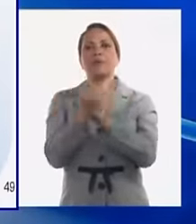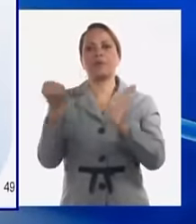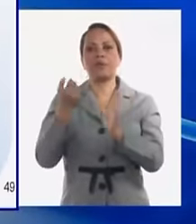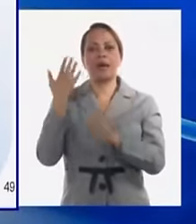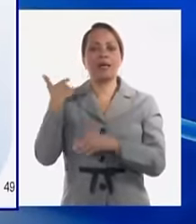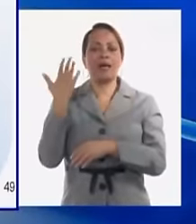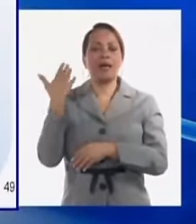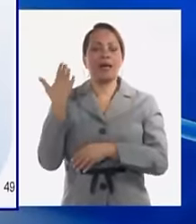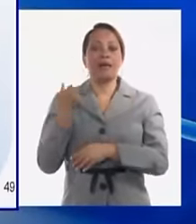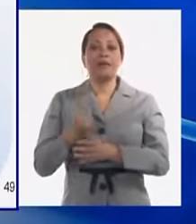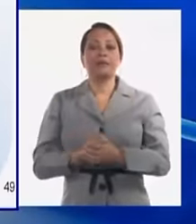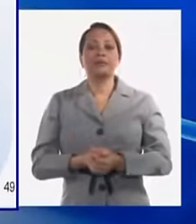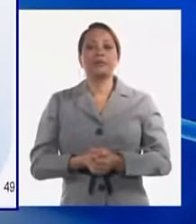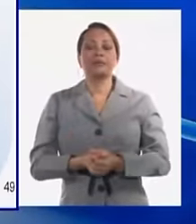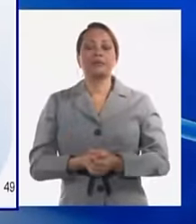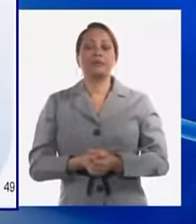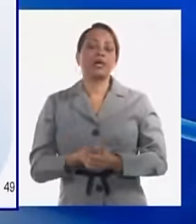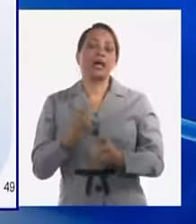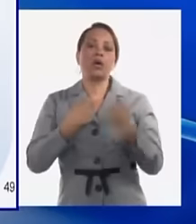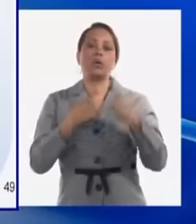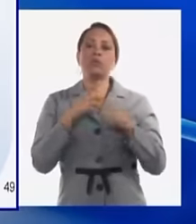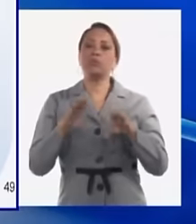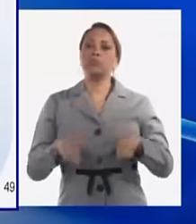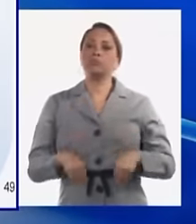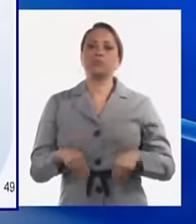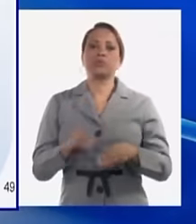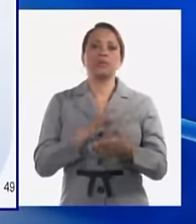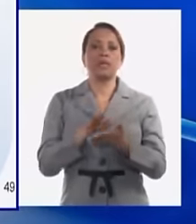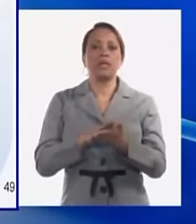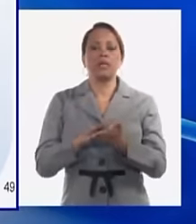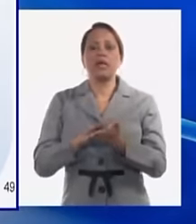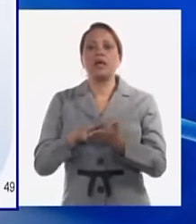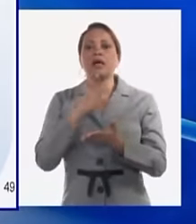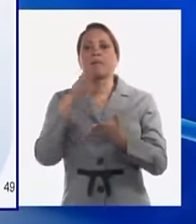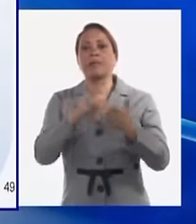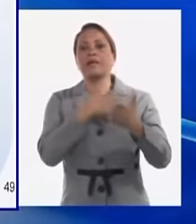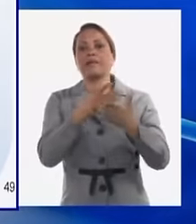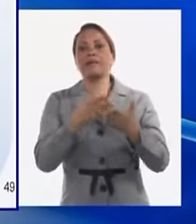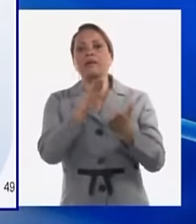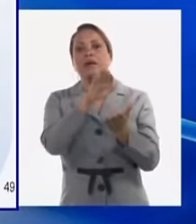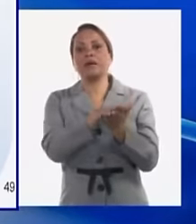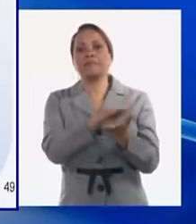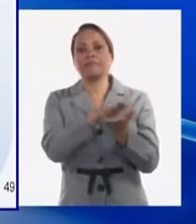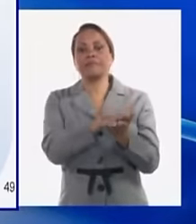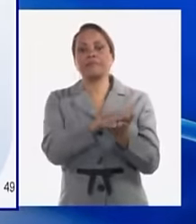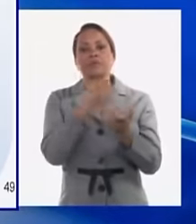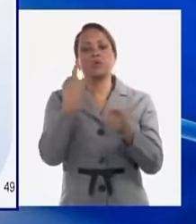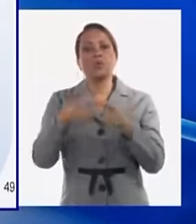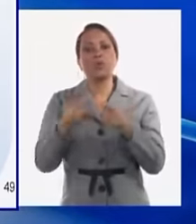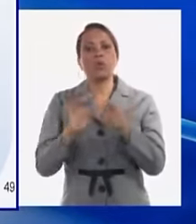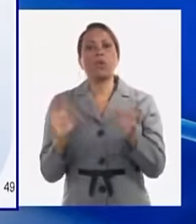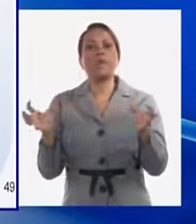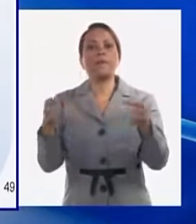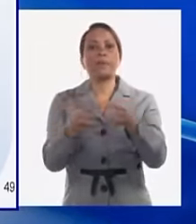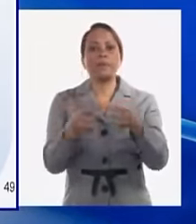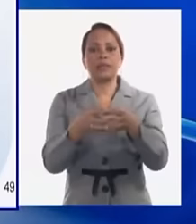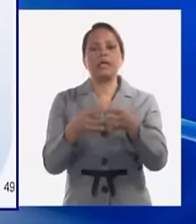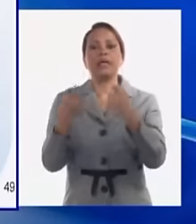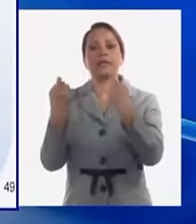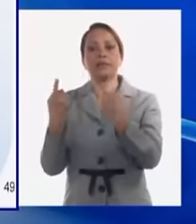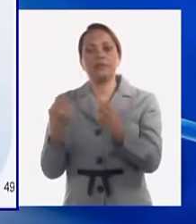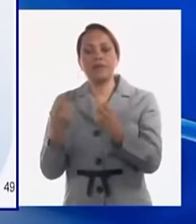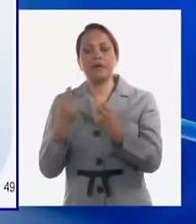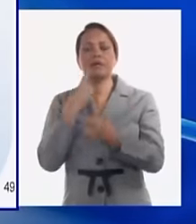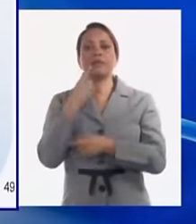muchos casos no se adaptan tenemos que congelar plantillas completar aquellas que si son necesarias pero